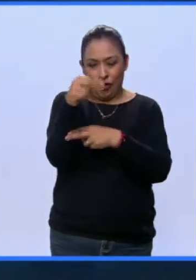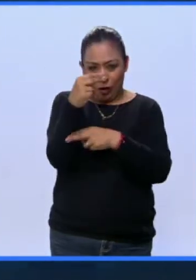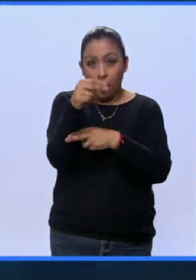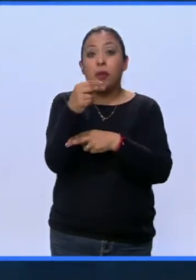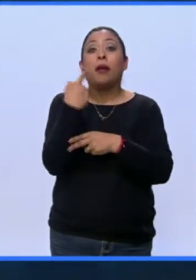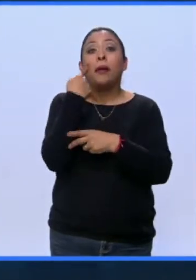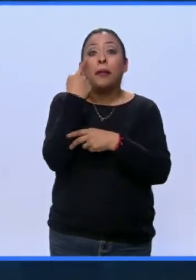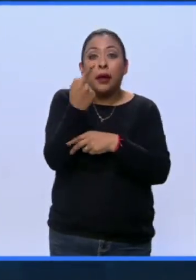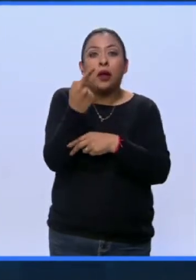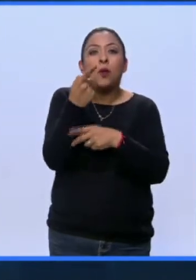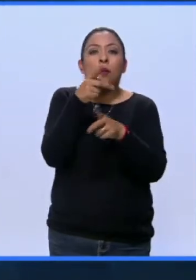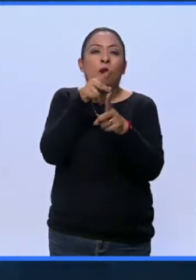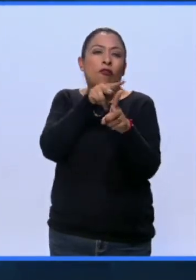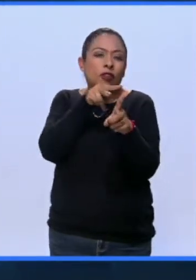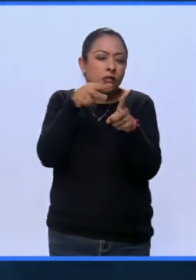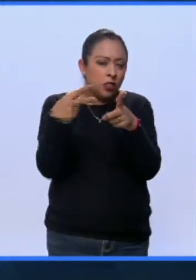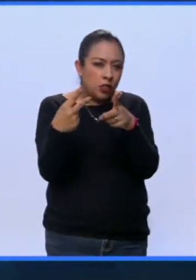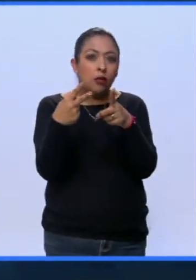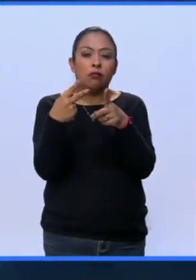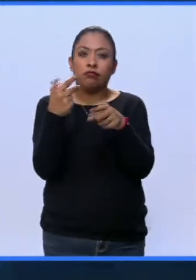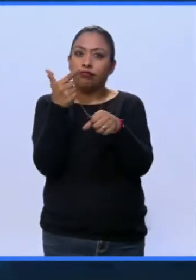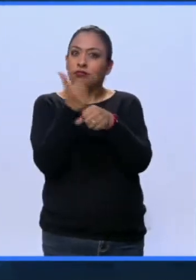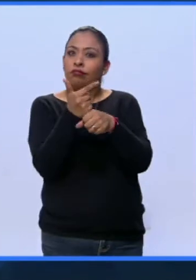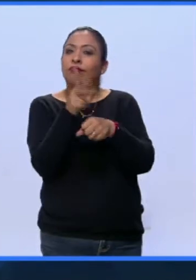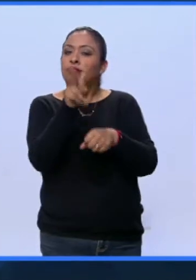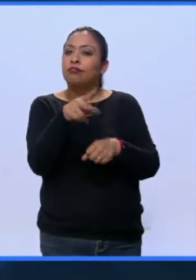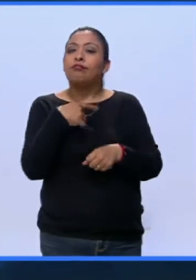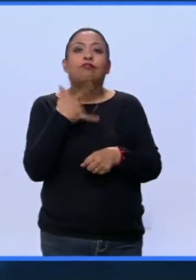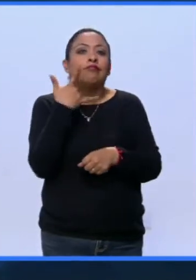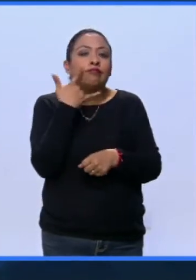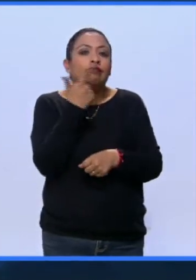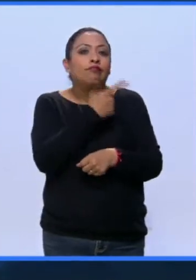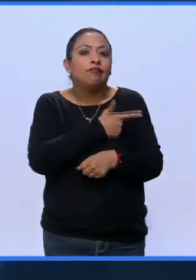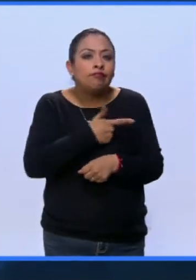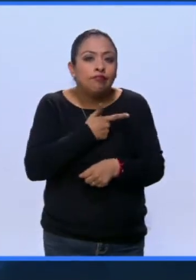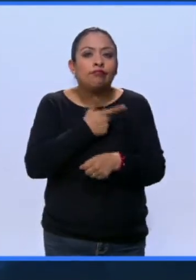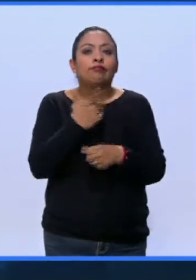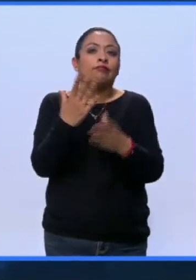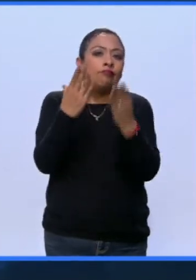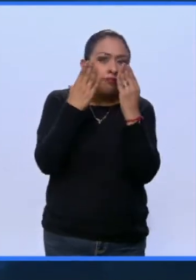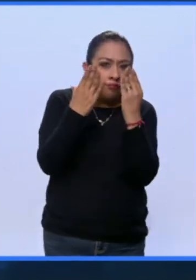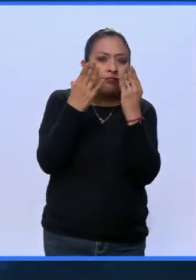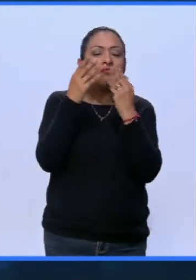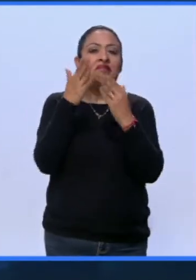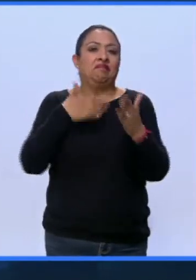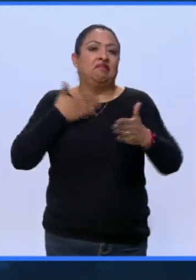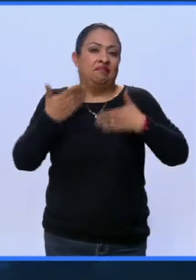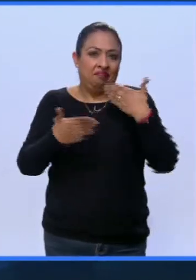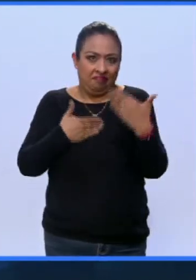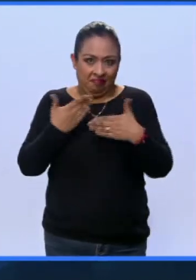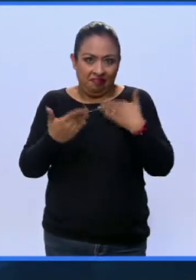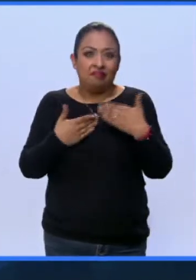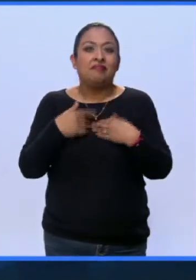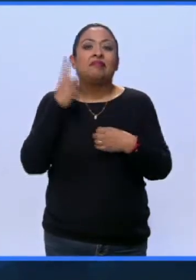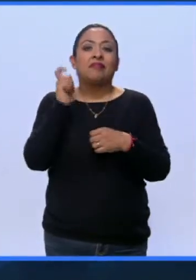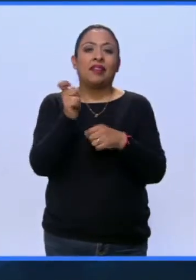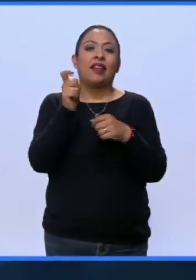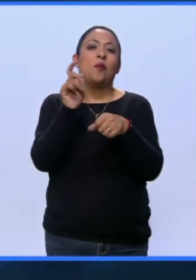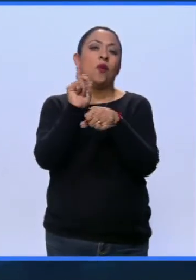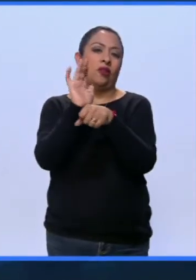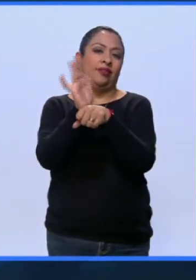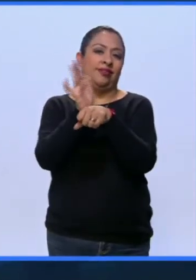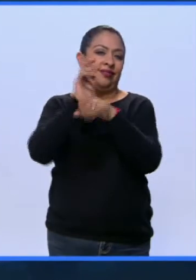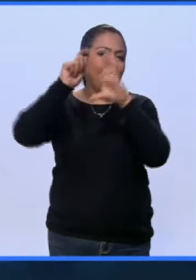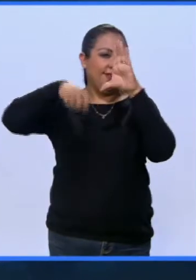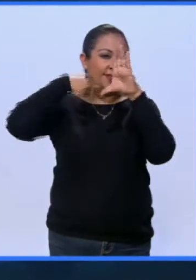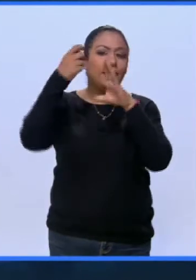descubrir desde una perspectiva muy entretenida, muy formativa también, muy divertida, el séptimo arte. ¿Cómo